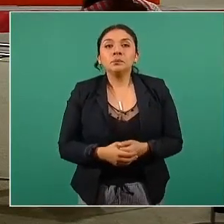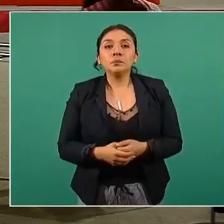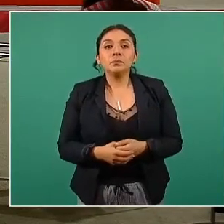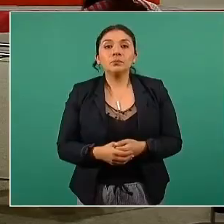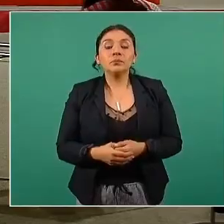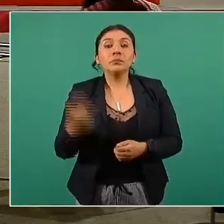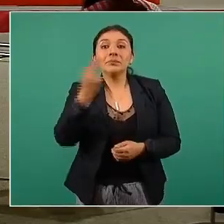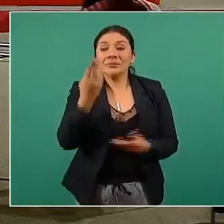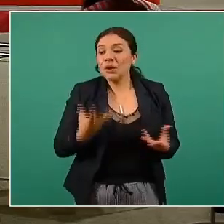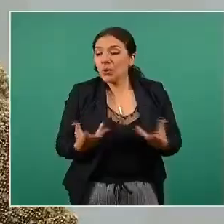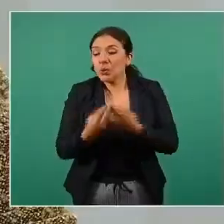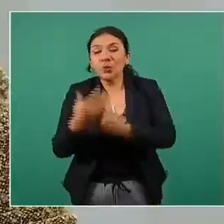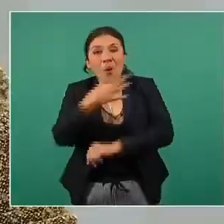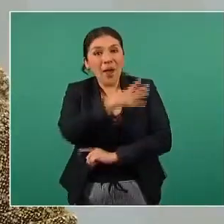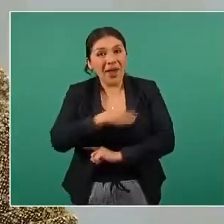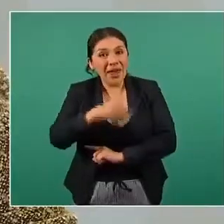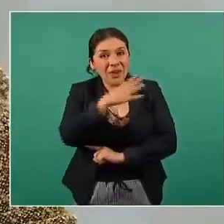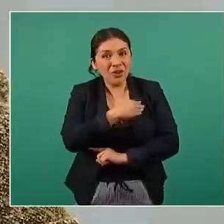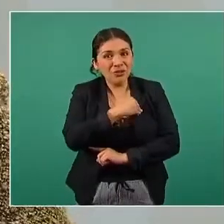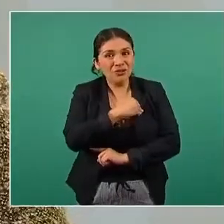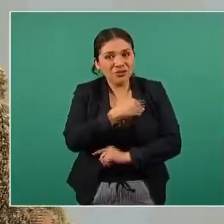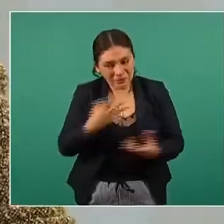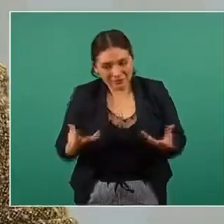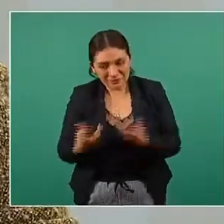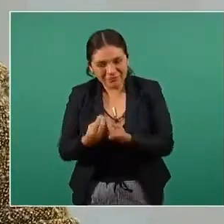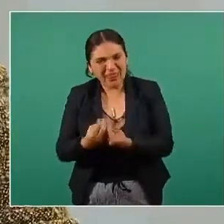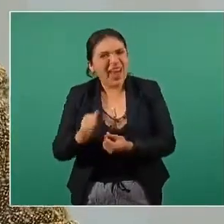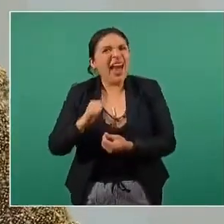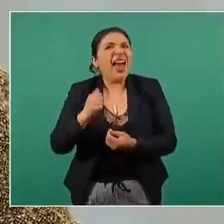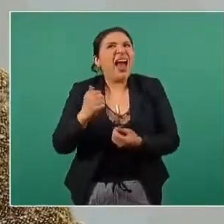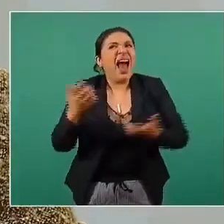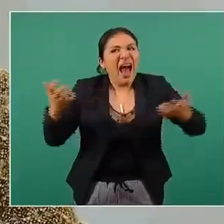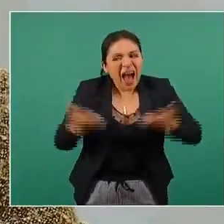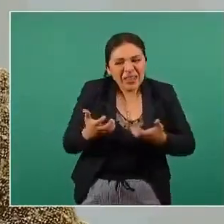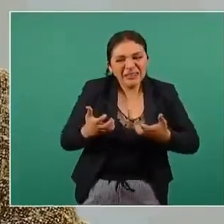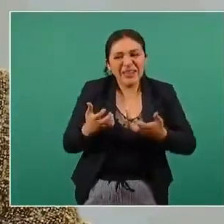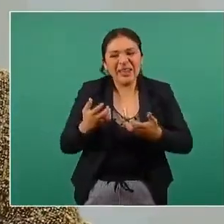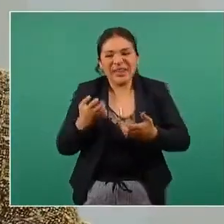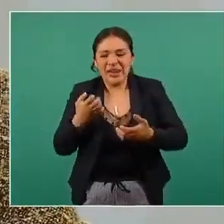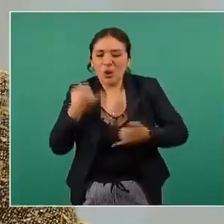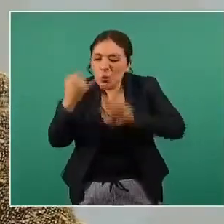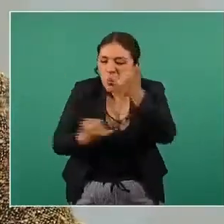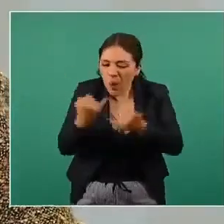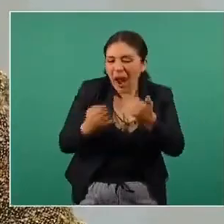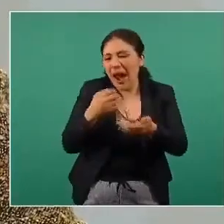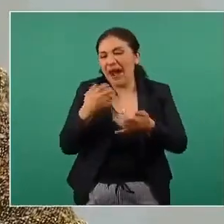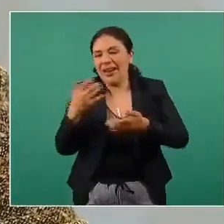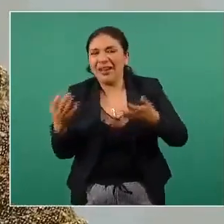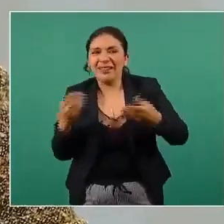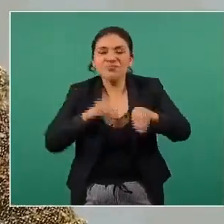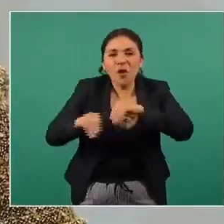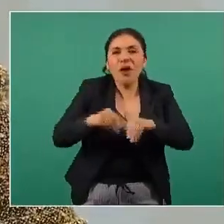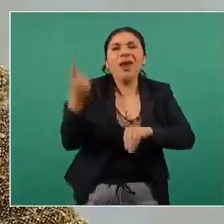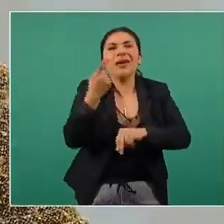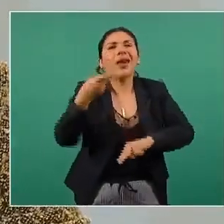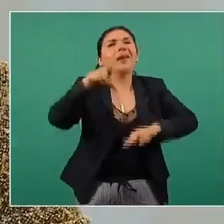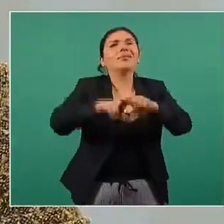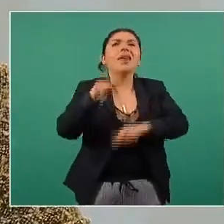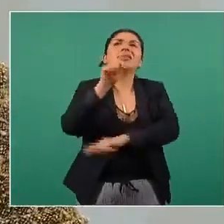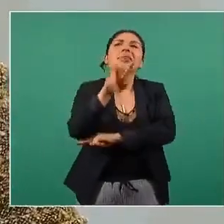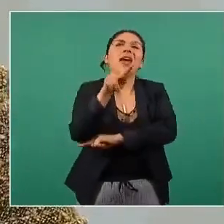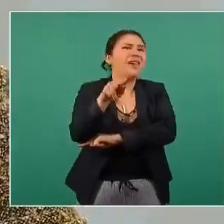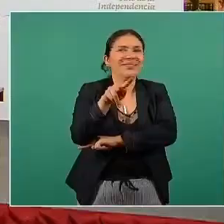estar con mis hijos que decida hacer algo activo en lugar de estar viendo la tele con ellos entonces